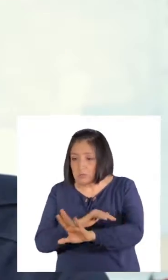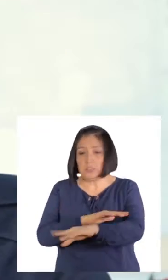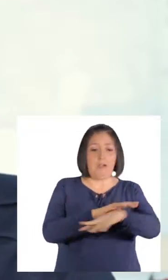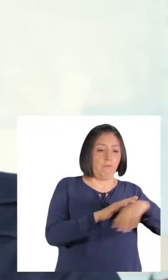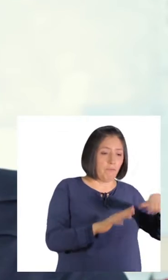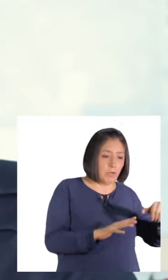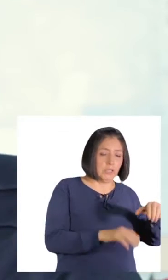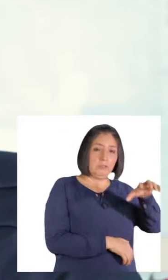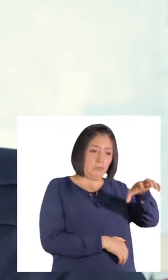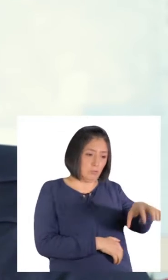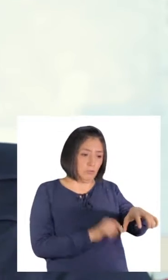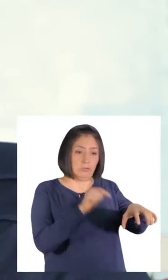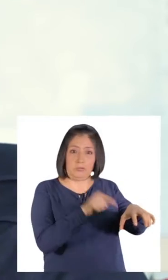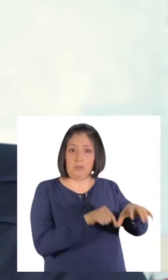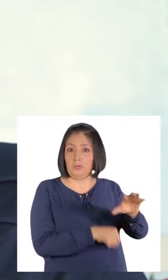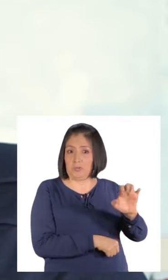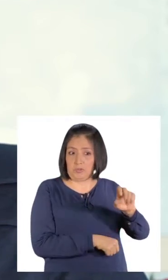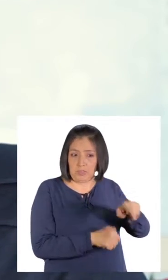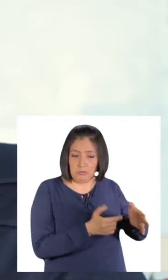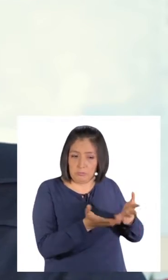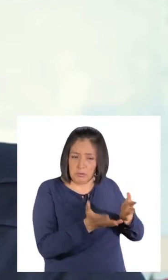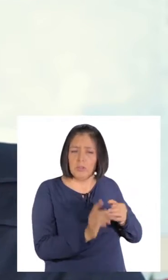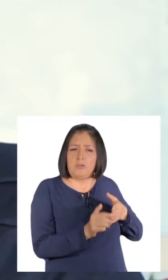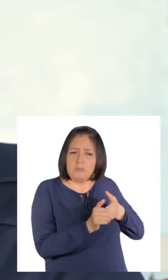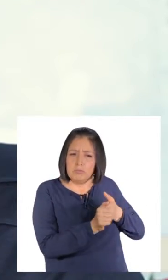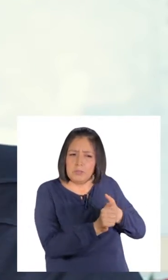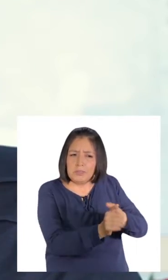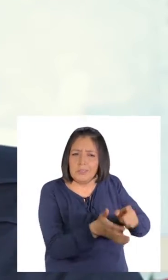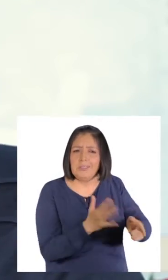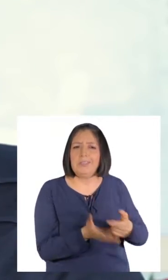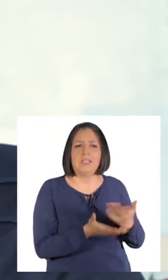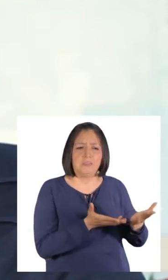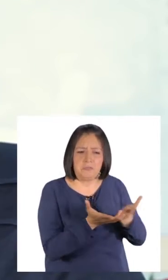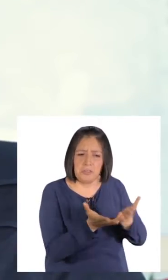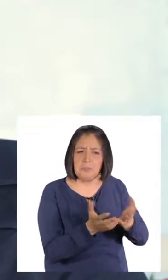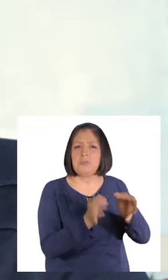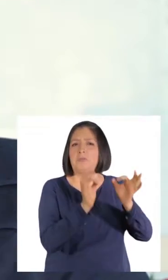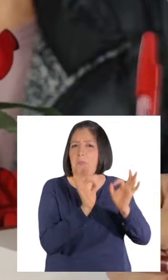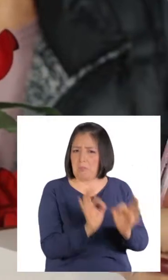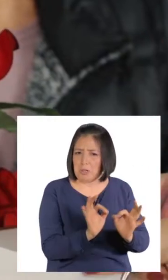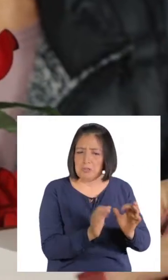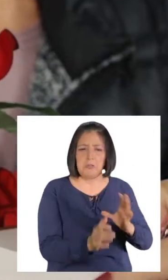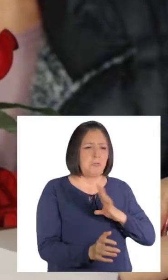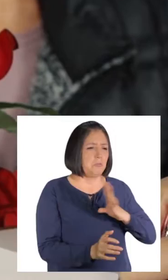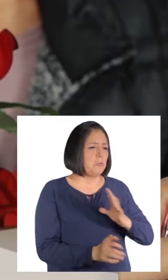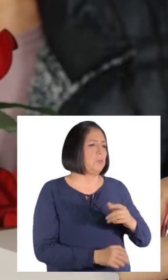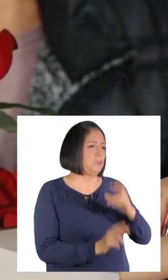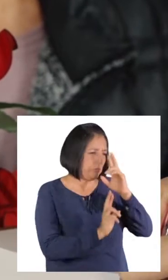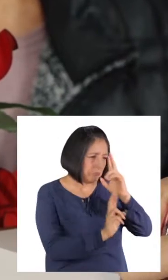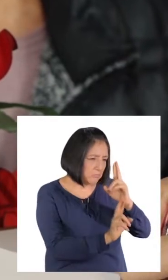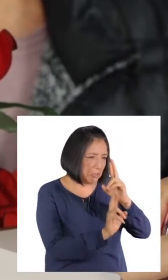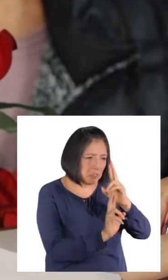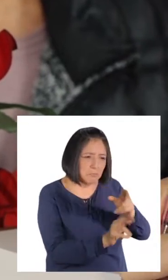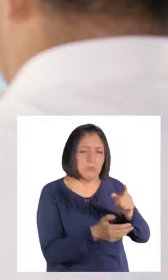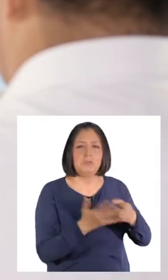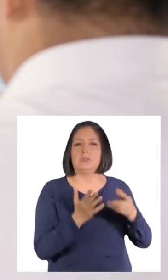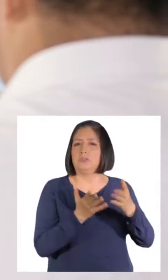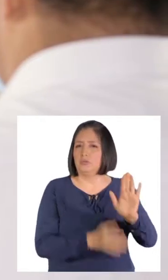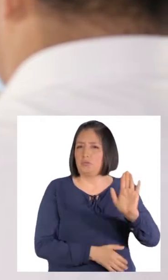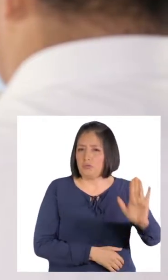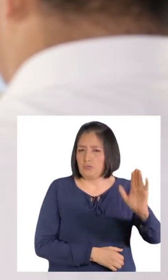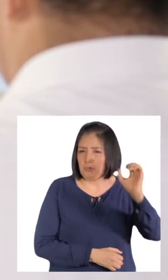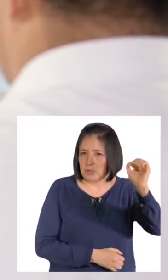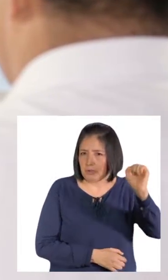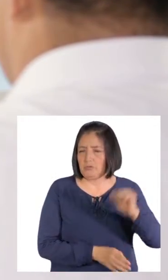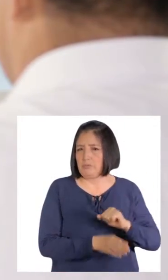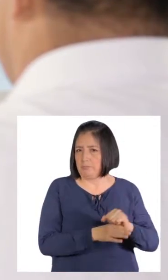Nuestros centros de atención les ofrecen una orientación y atención adecuadas con un trato respetuoso y ejerciendo